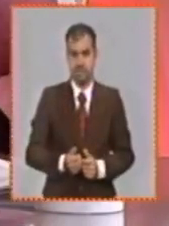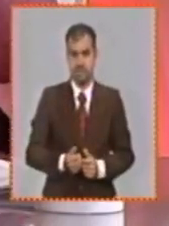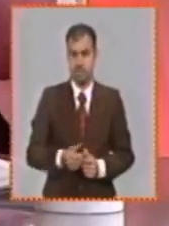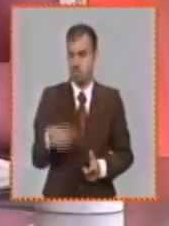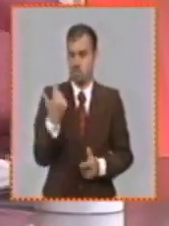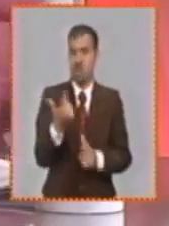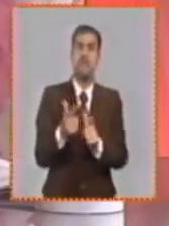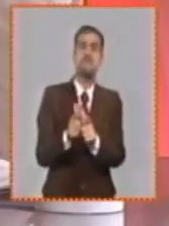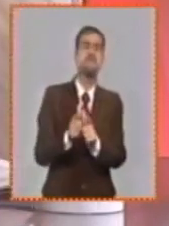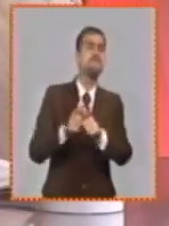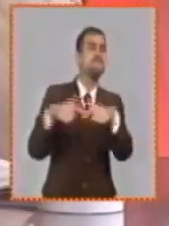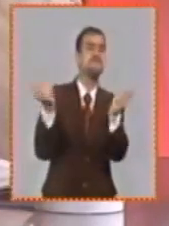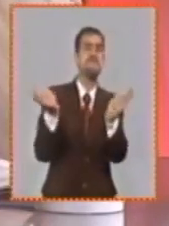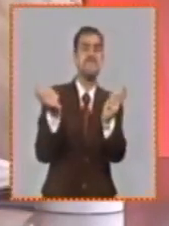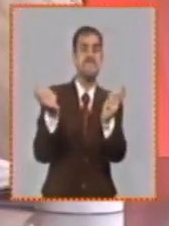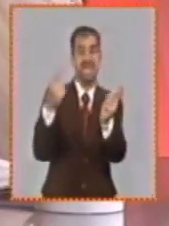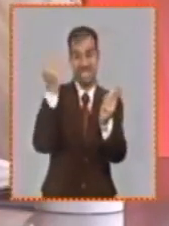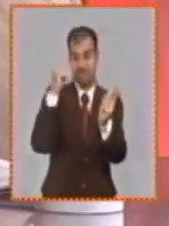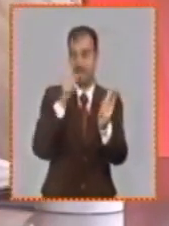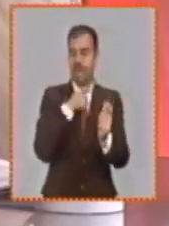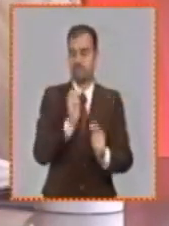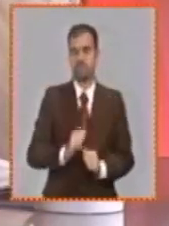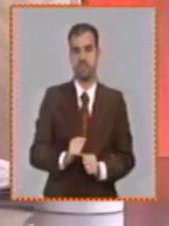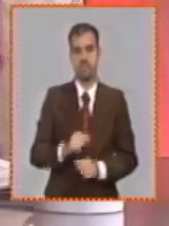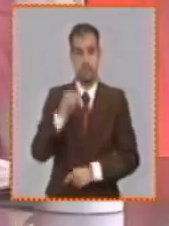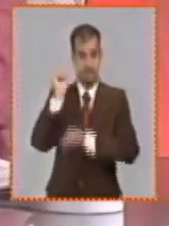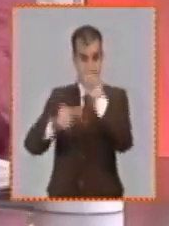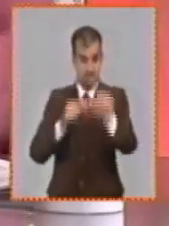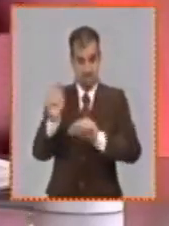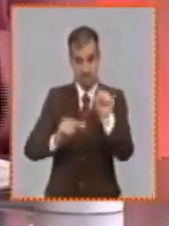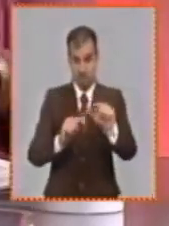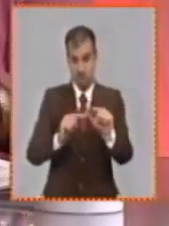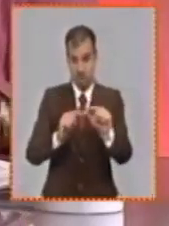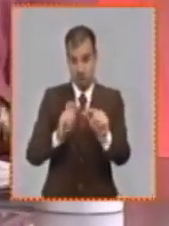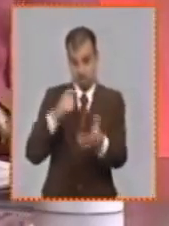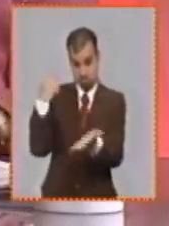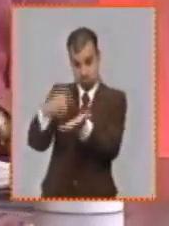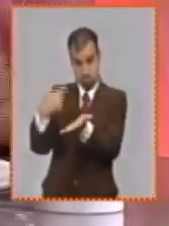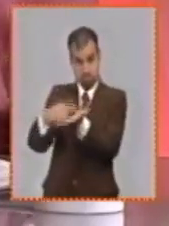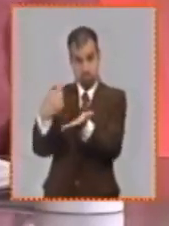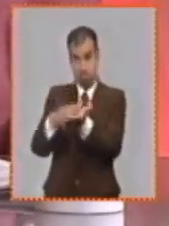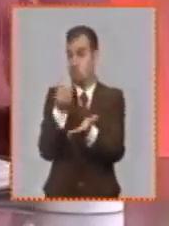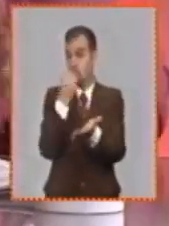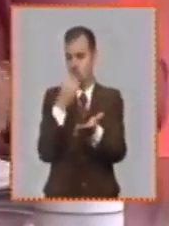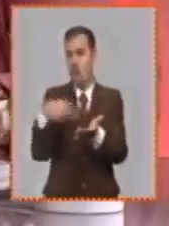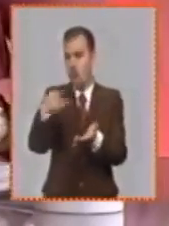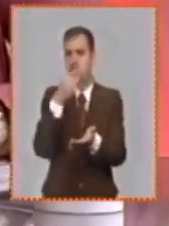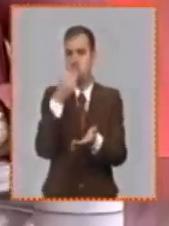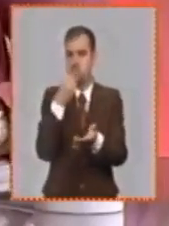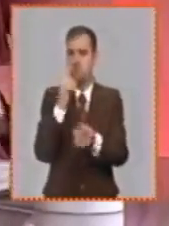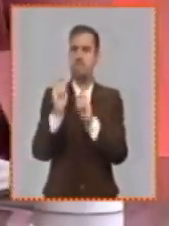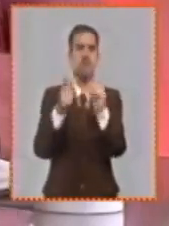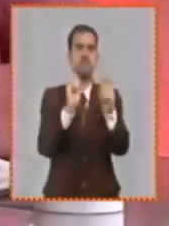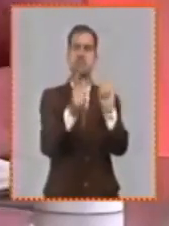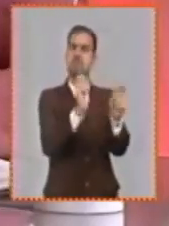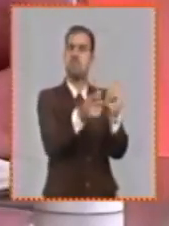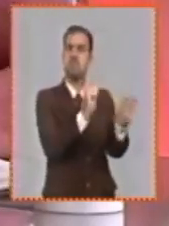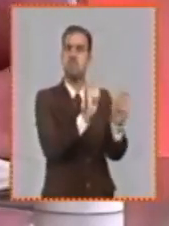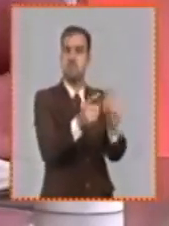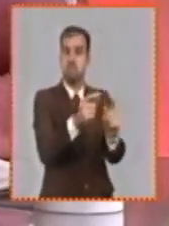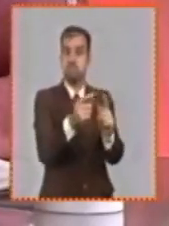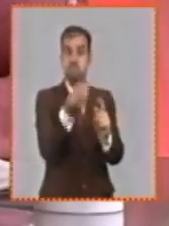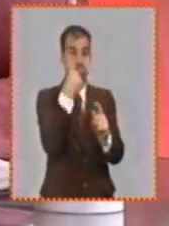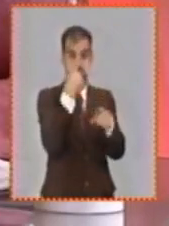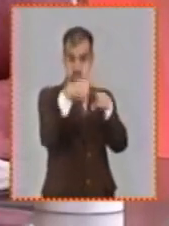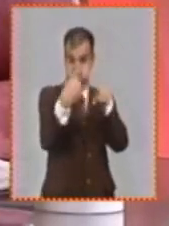utilidad estamos hablando de que los ingresos que se generan por el cobro del comedor financien los costos y los gastos